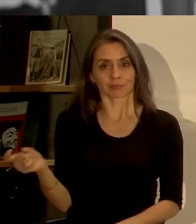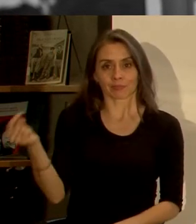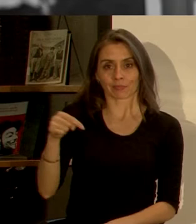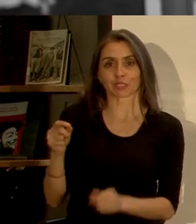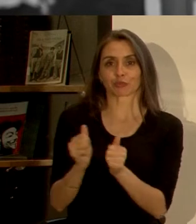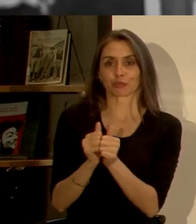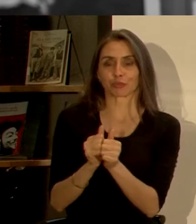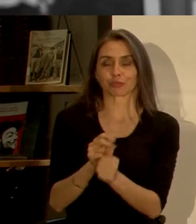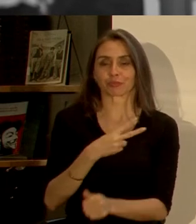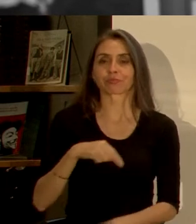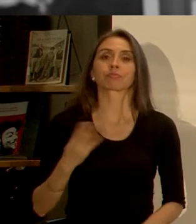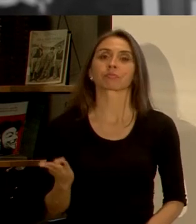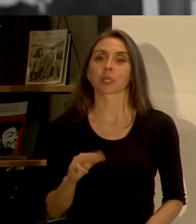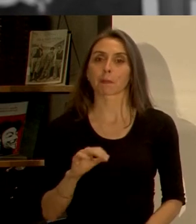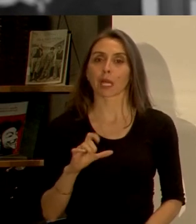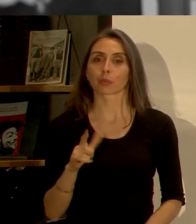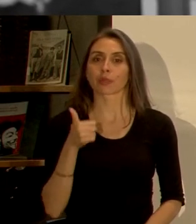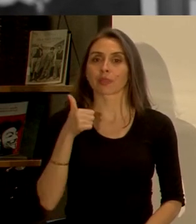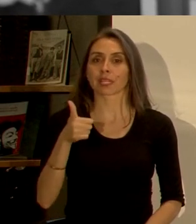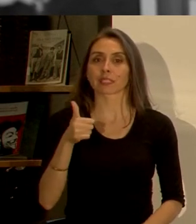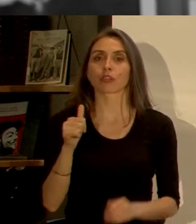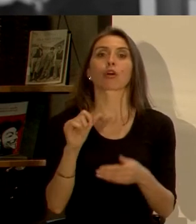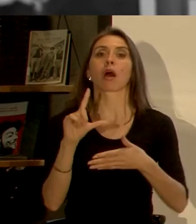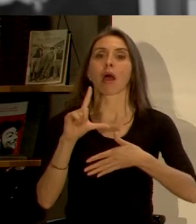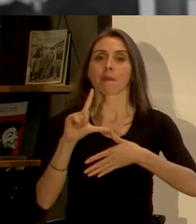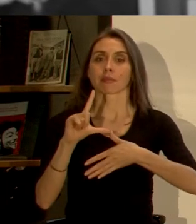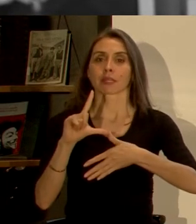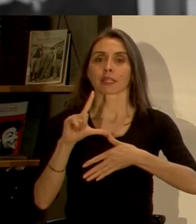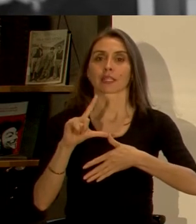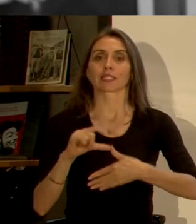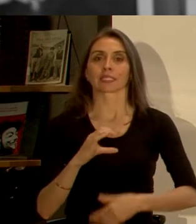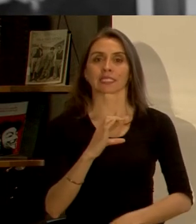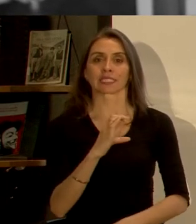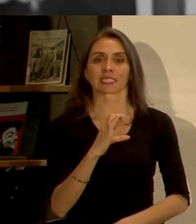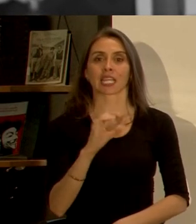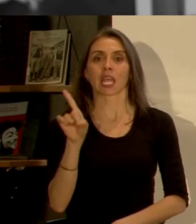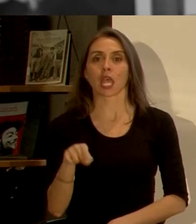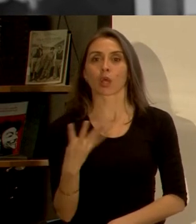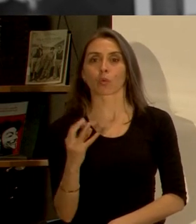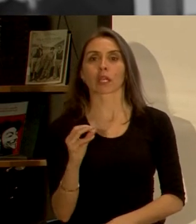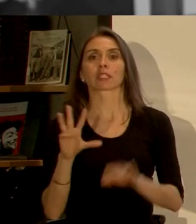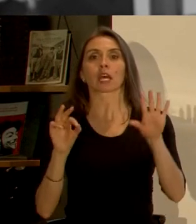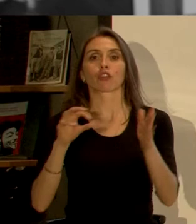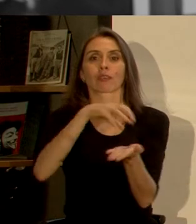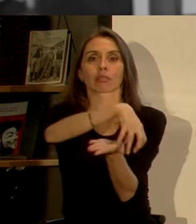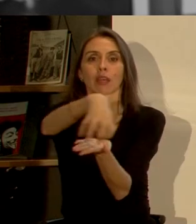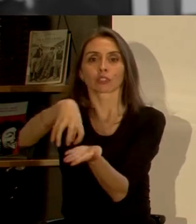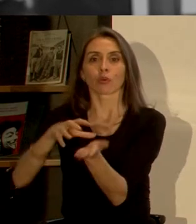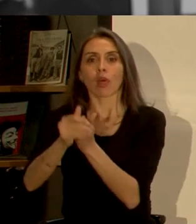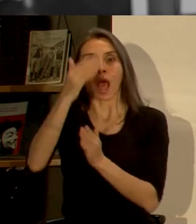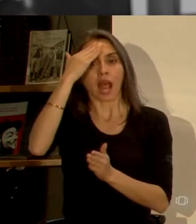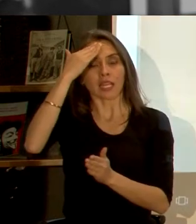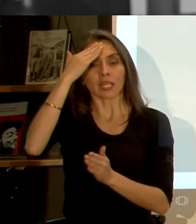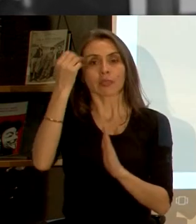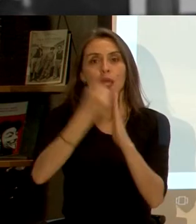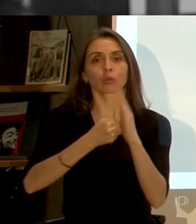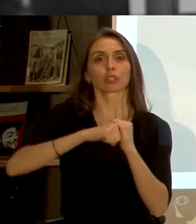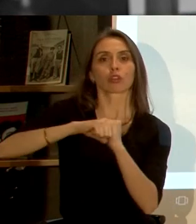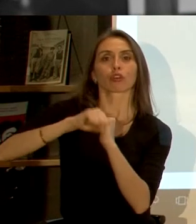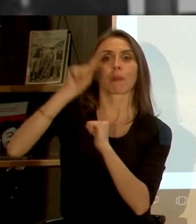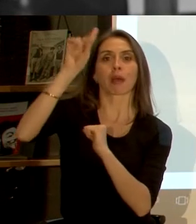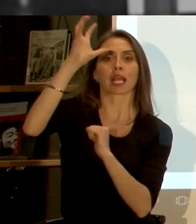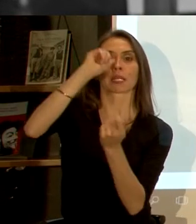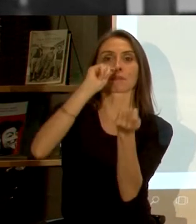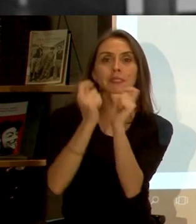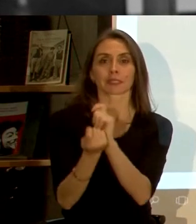acompañarnos. Manuel es director para América Latina del C40, el grupo de 90 ciudades líderes en la lucha contra el cambio climático.